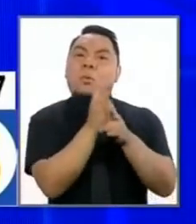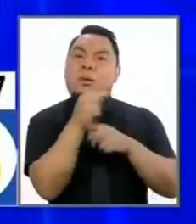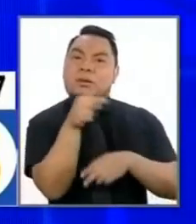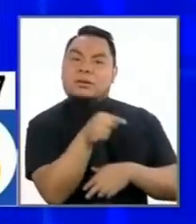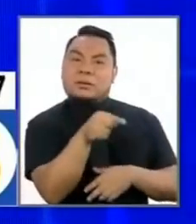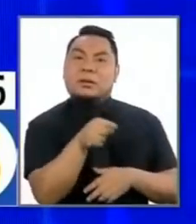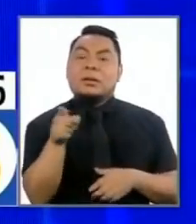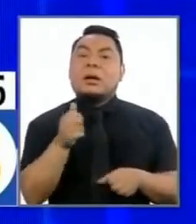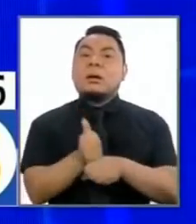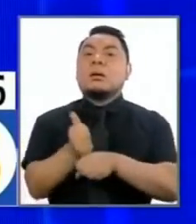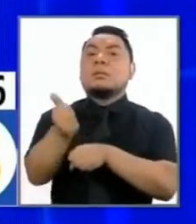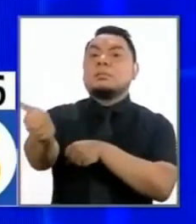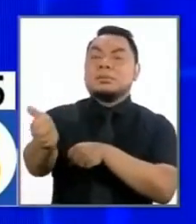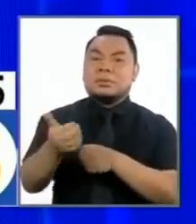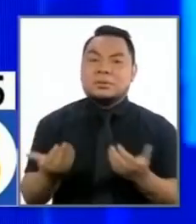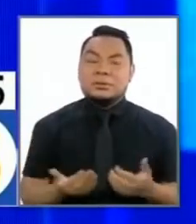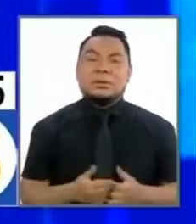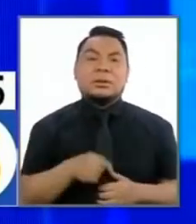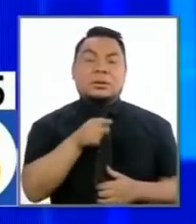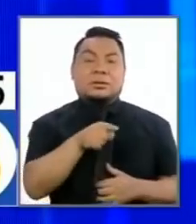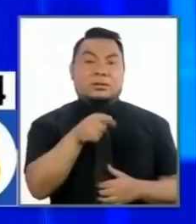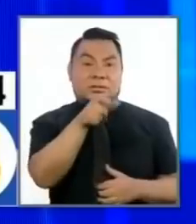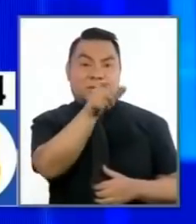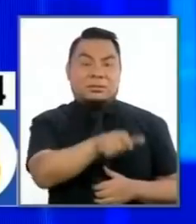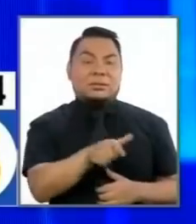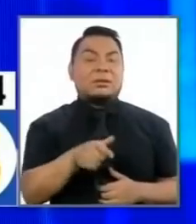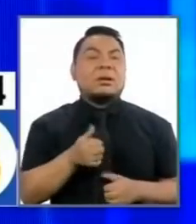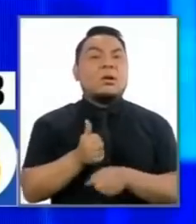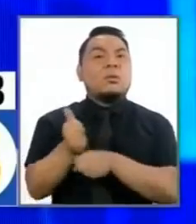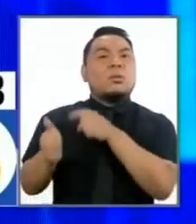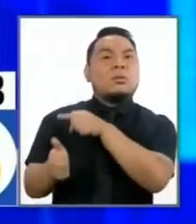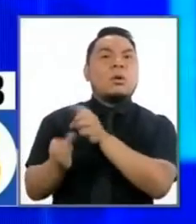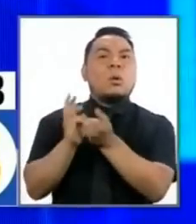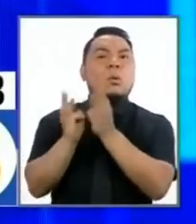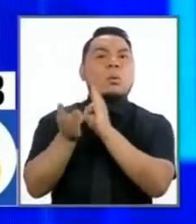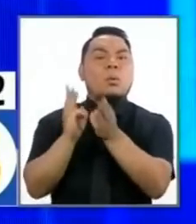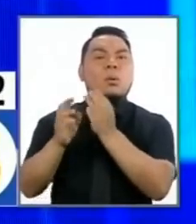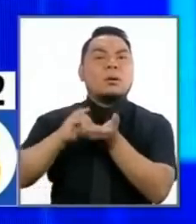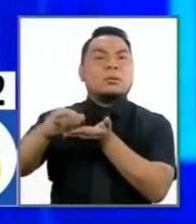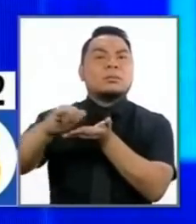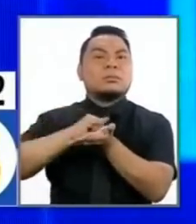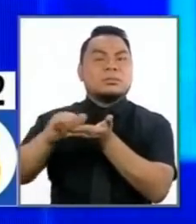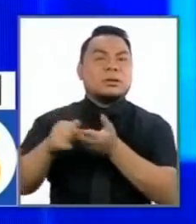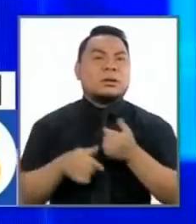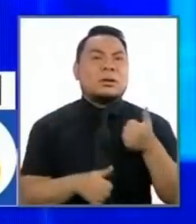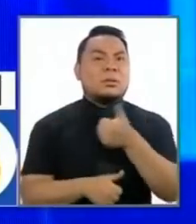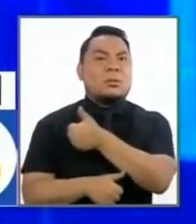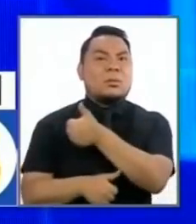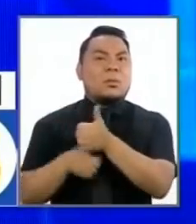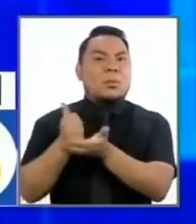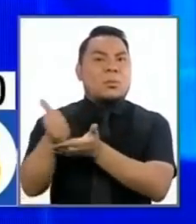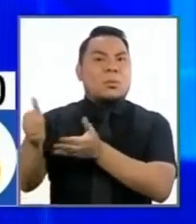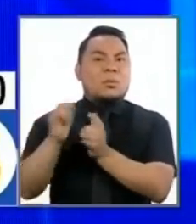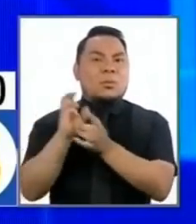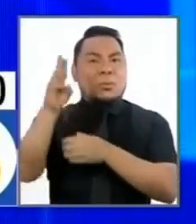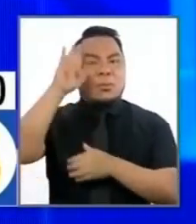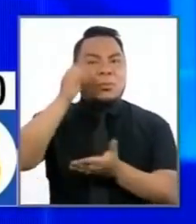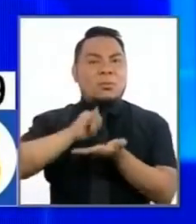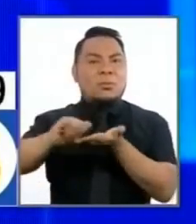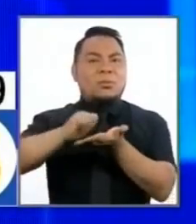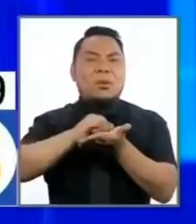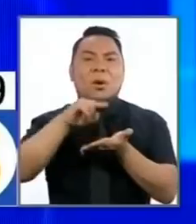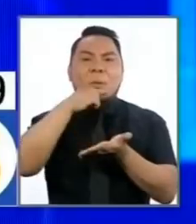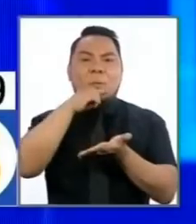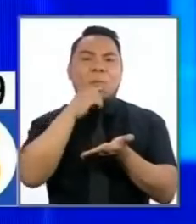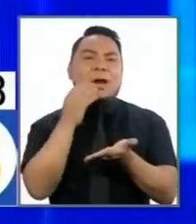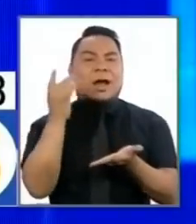le echa la culpa de unos de unos whatsapp de unos mensajes comprometedores con una